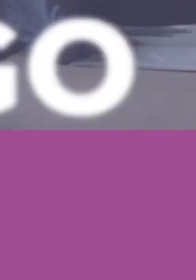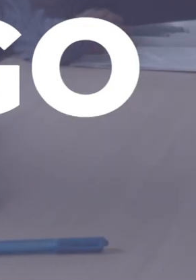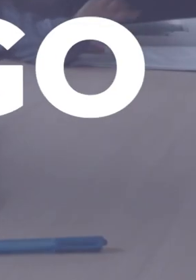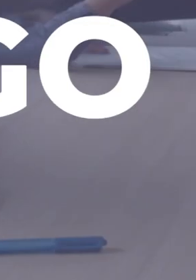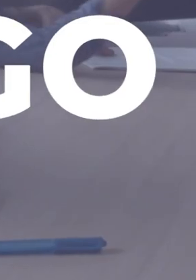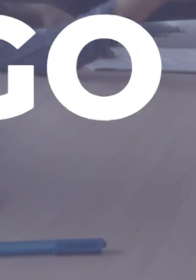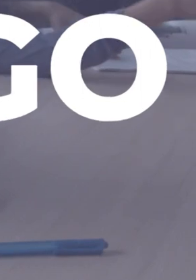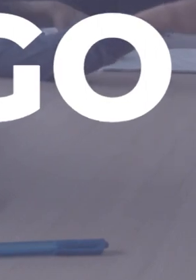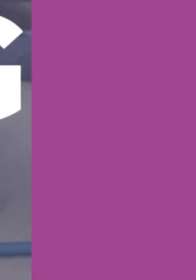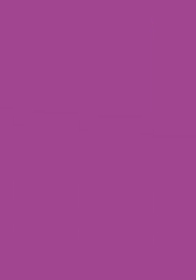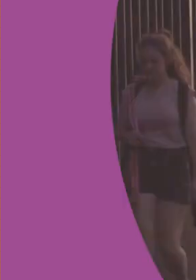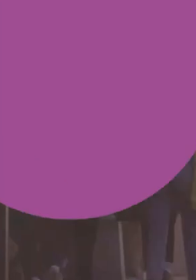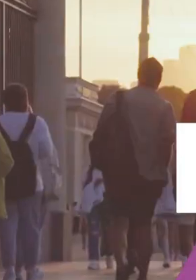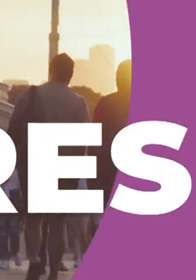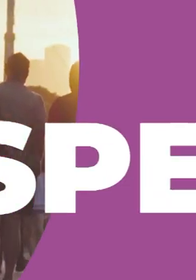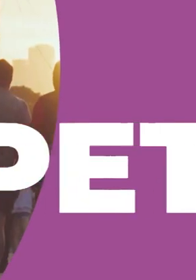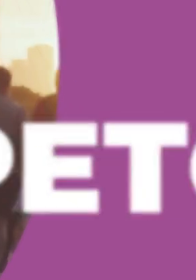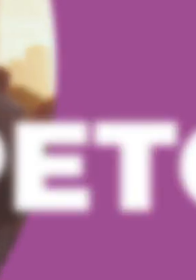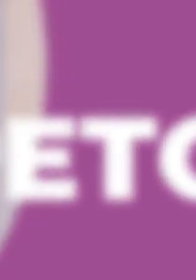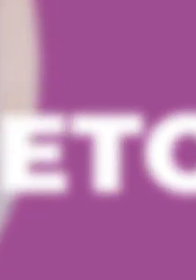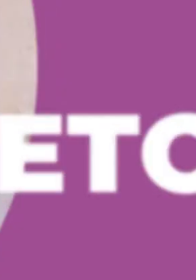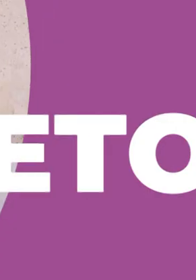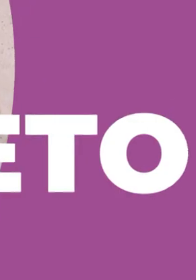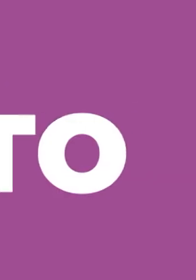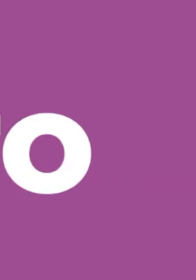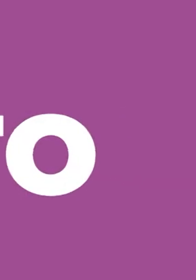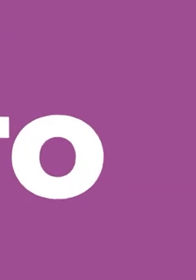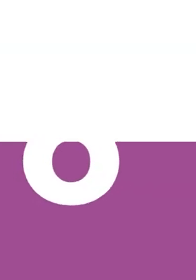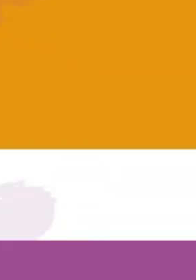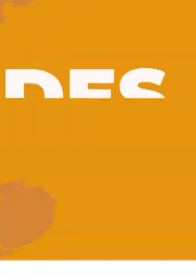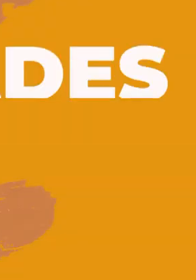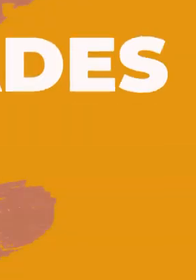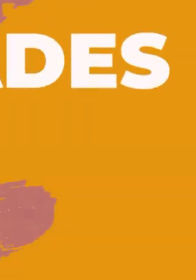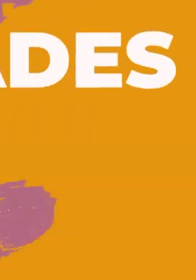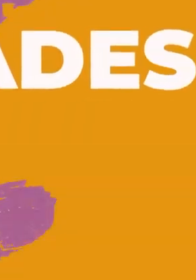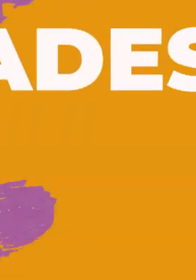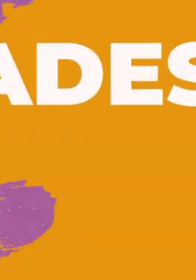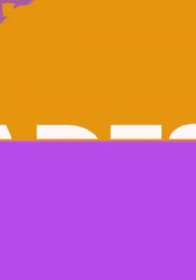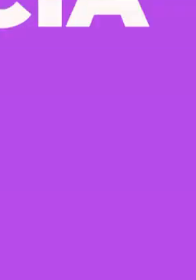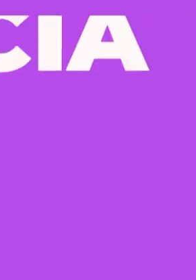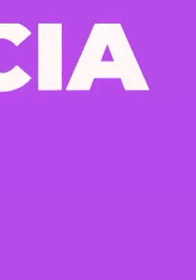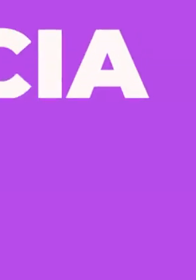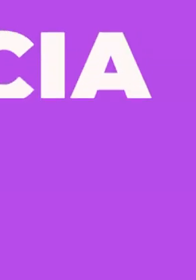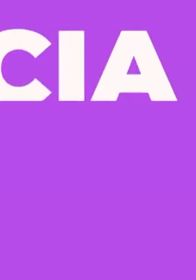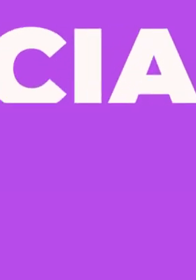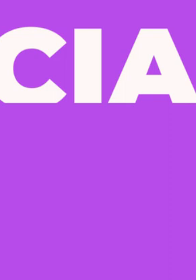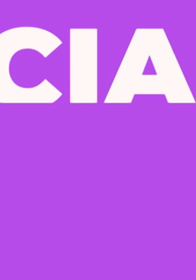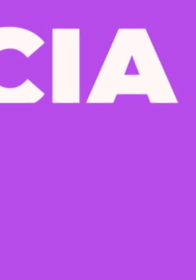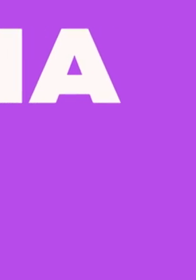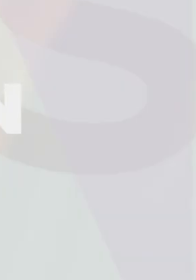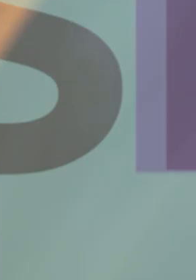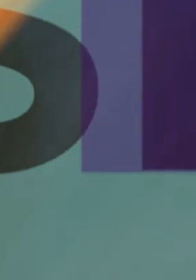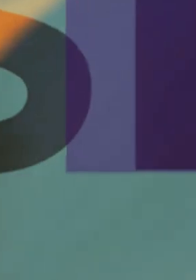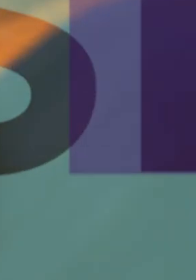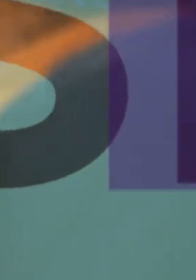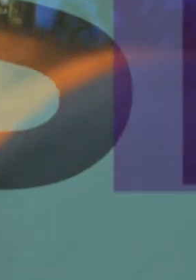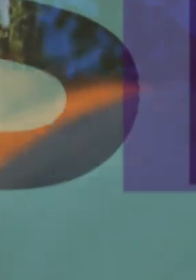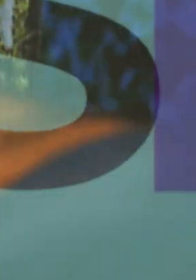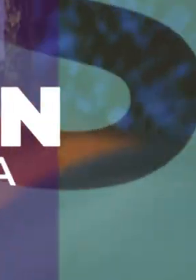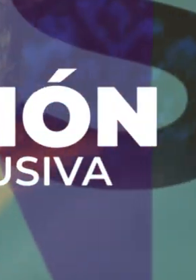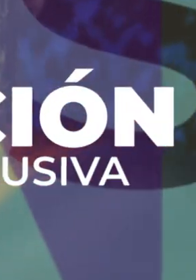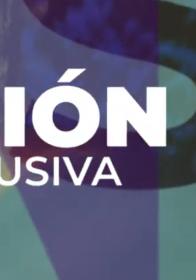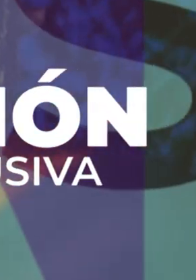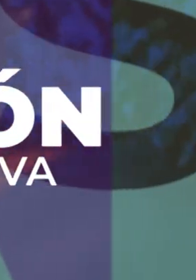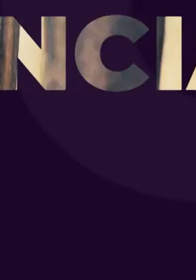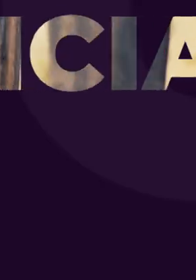Hola a todas y todos. Soy Pabla Santibáñez, responsable del programa de inclusión de la Biblioteca del Congreso Nacional. Y